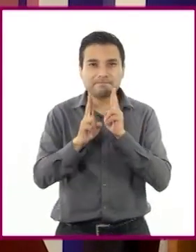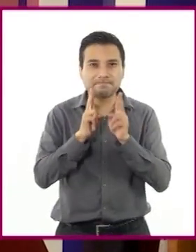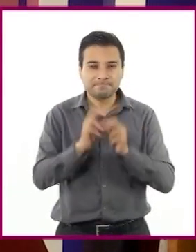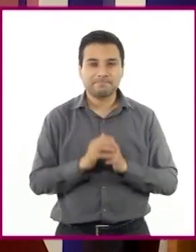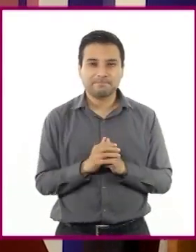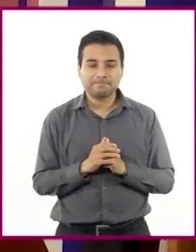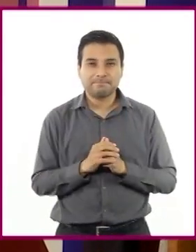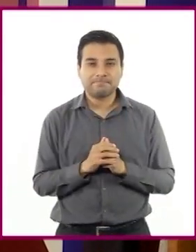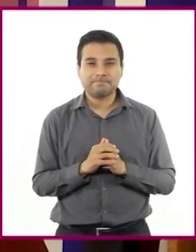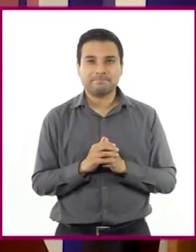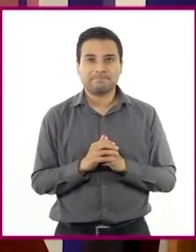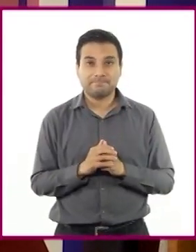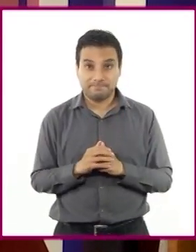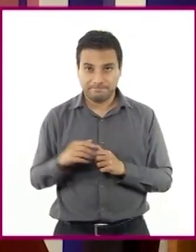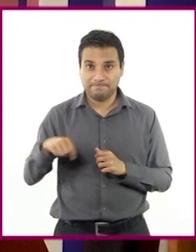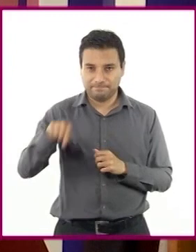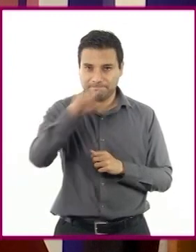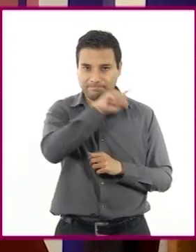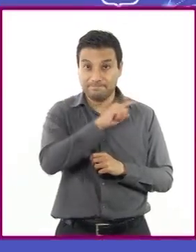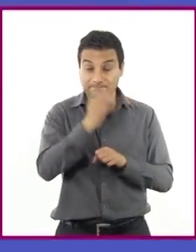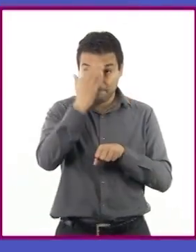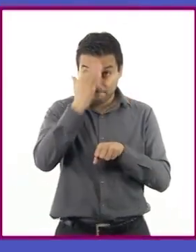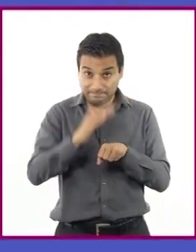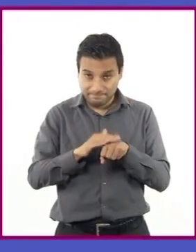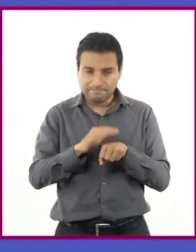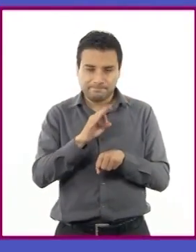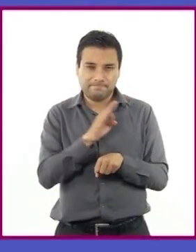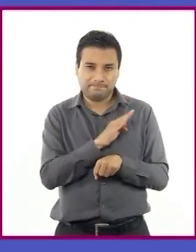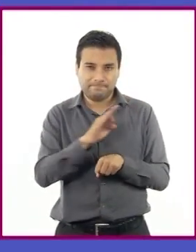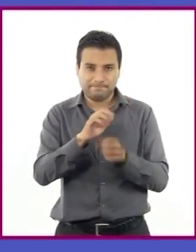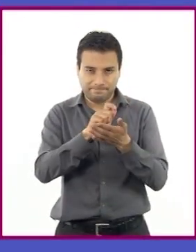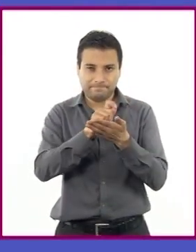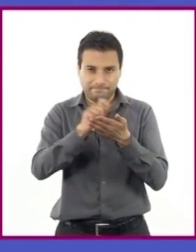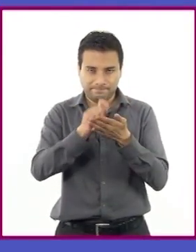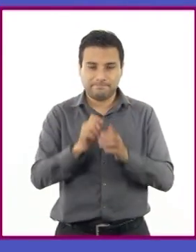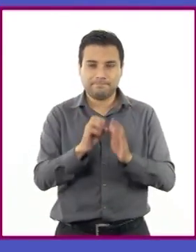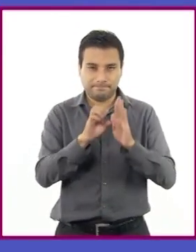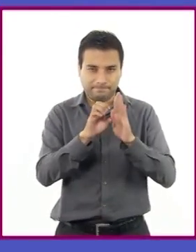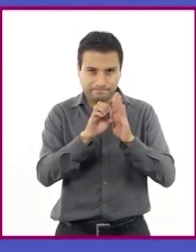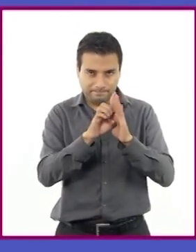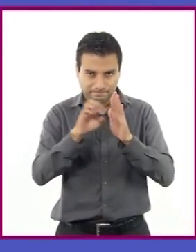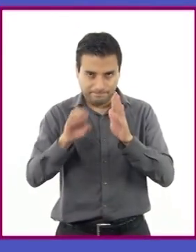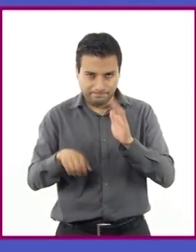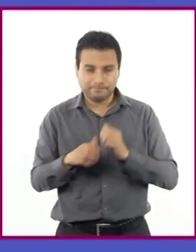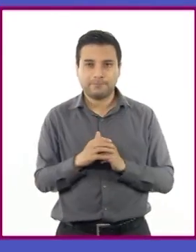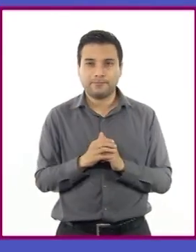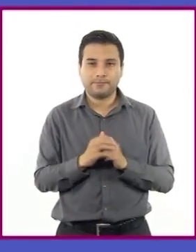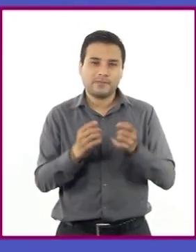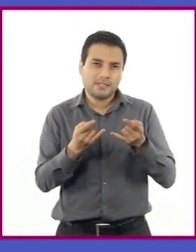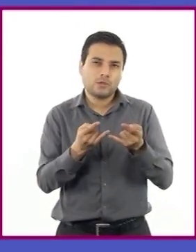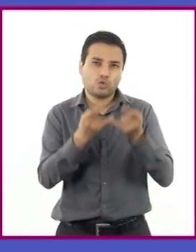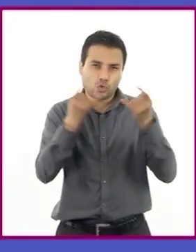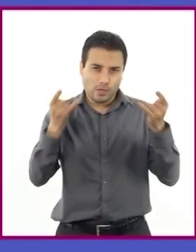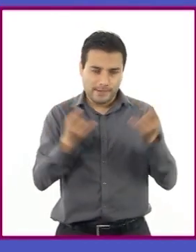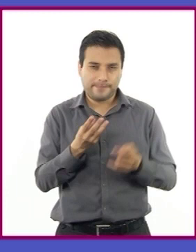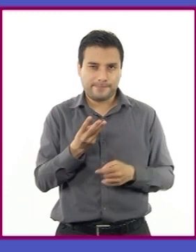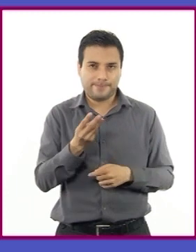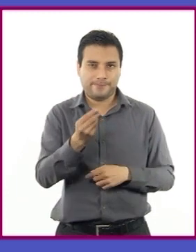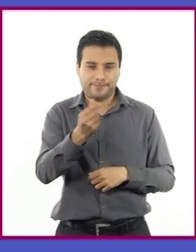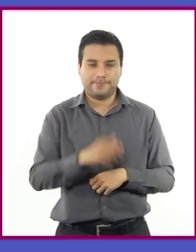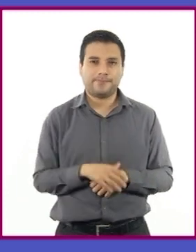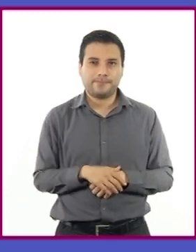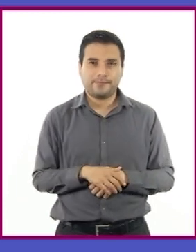Para que no se les olvide, las pueden anotar en su cuaderno. Por ejemplo, cuentan sucesos o historias.